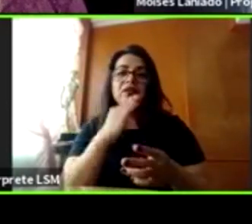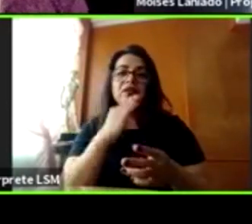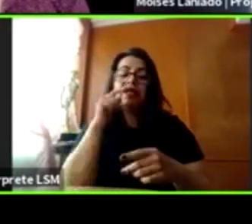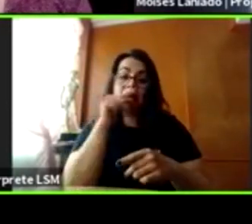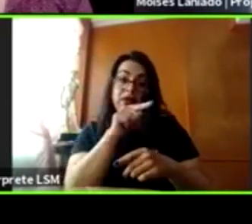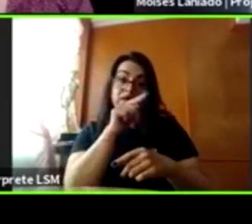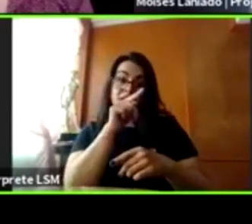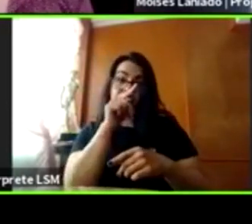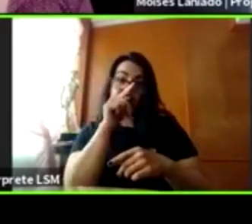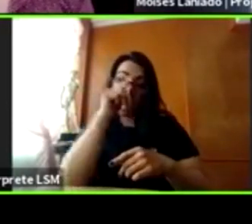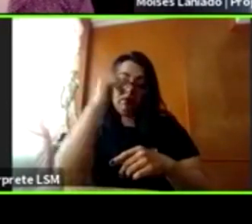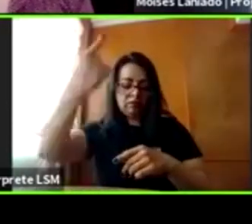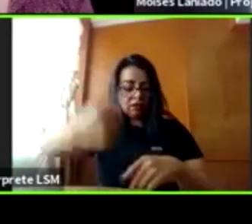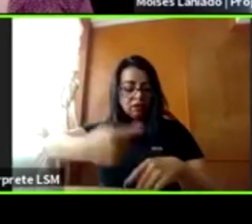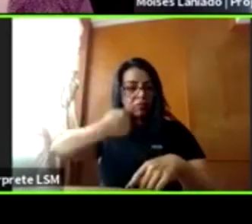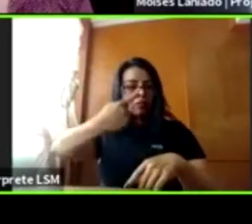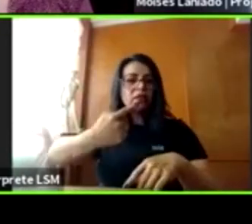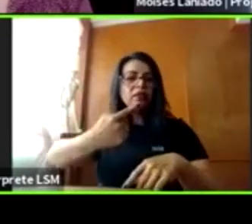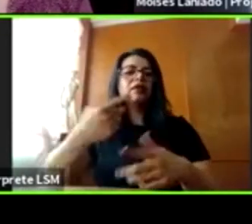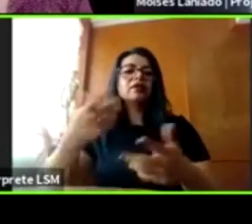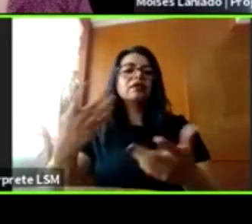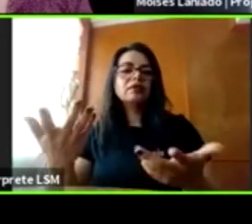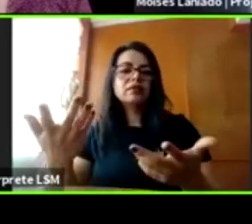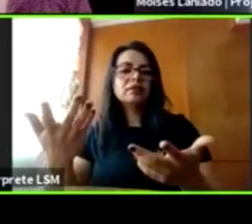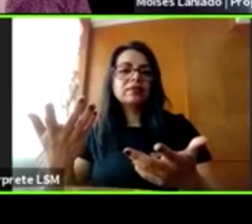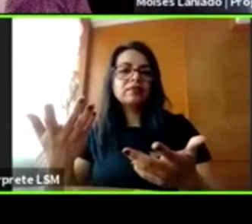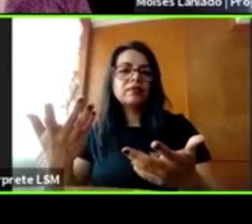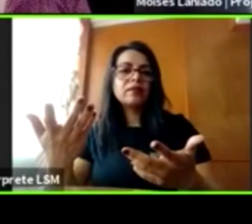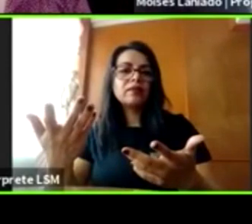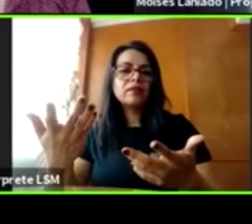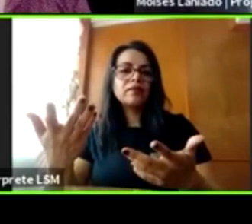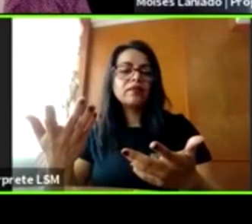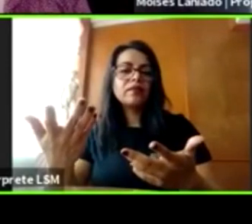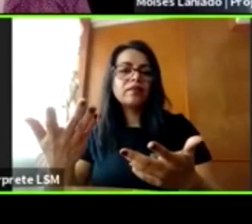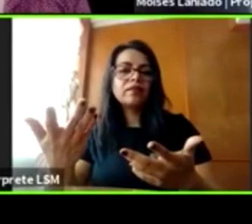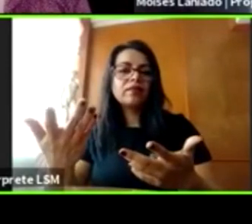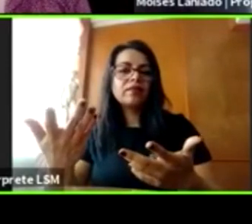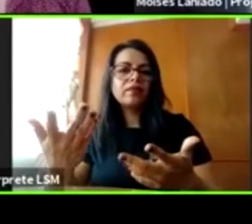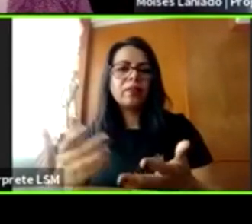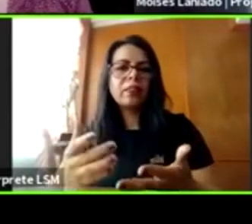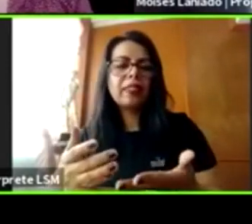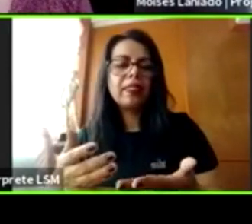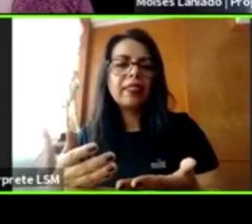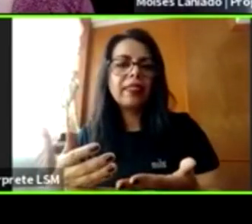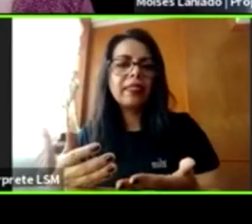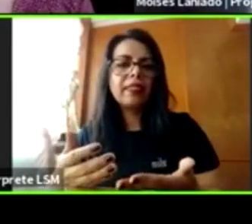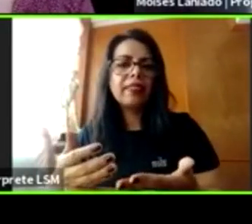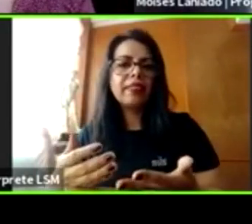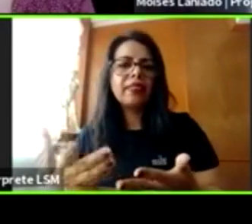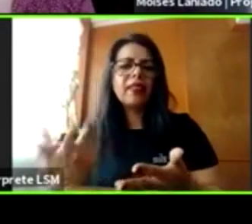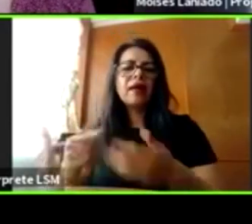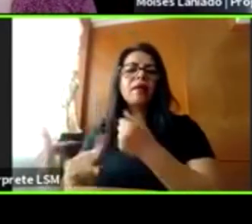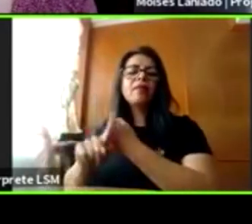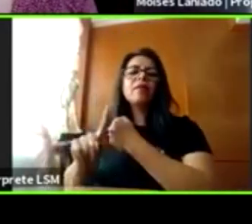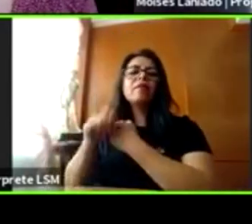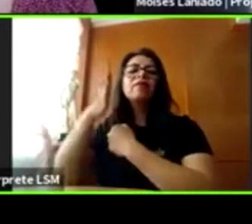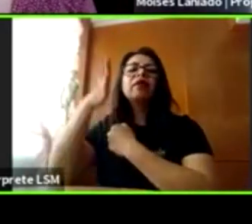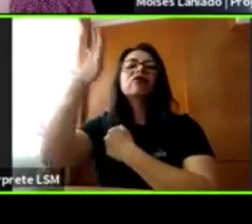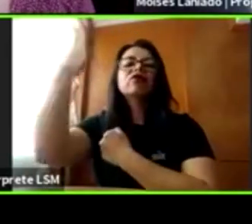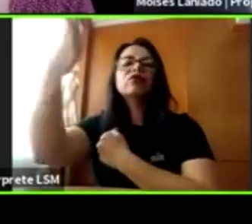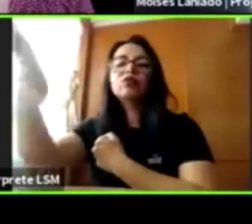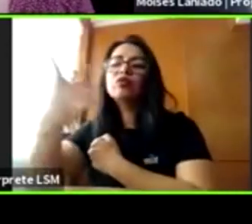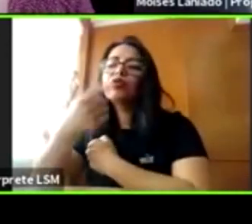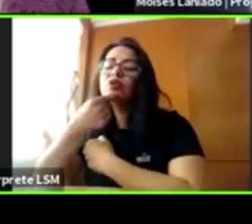importante y que también es una parte de la secuela que deja en la víctima de más